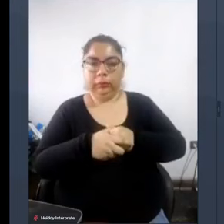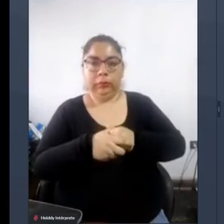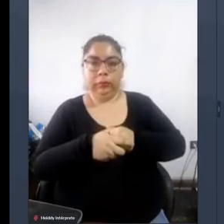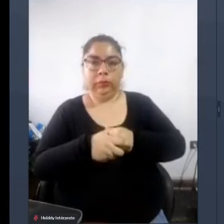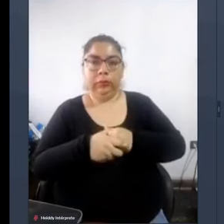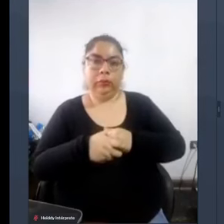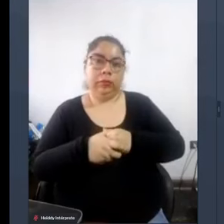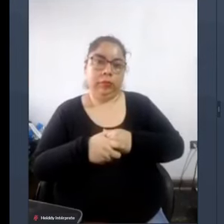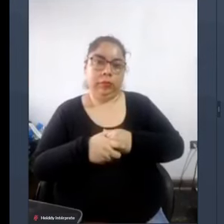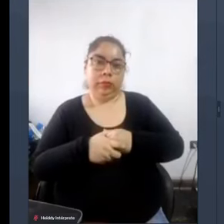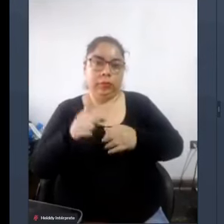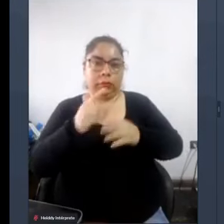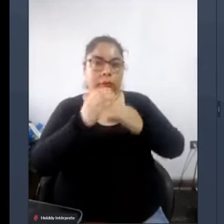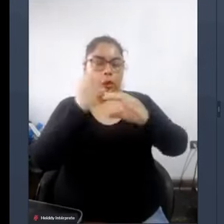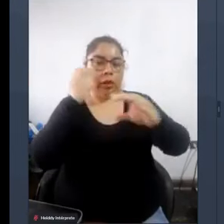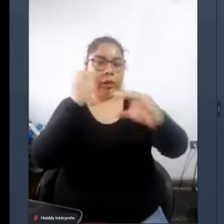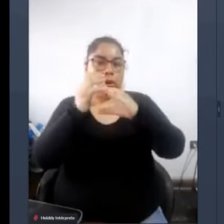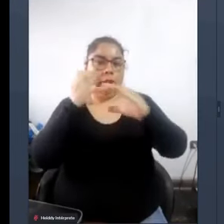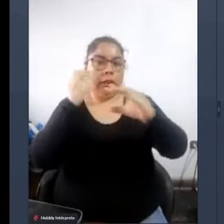el transporte es